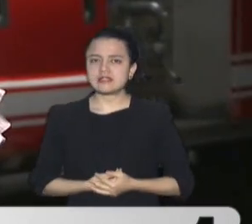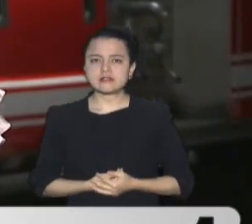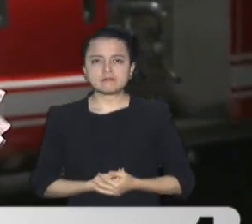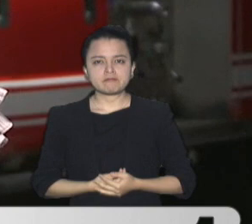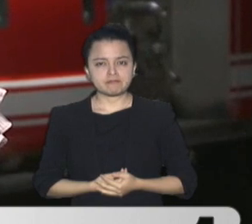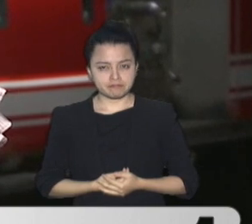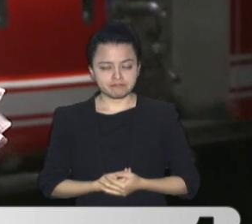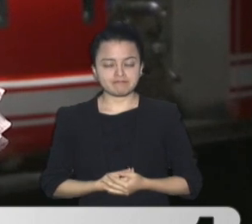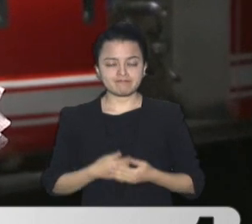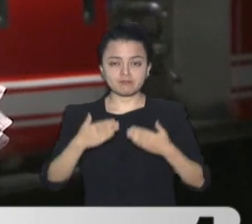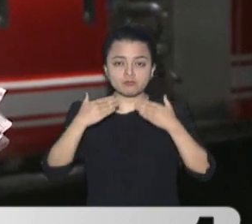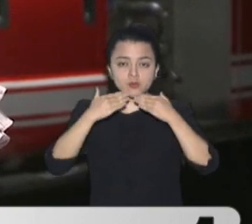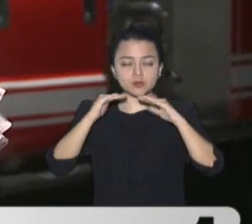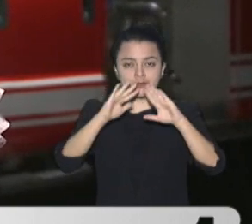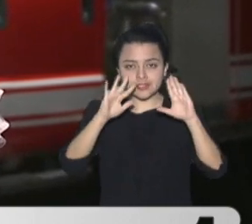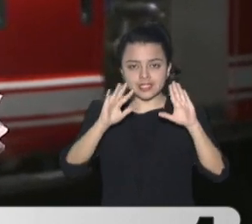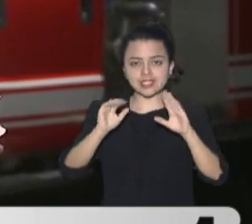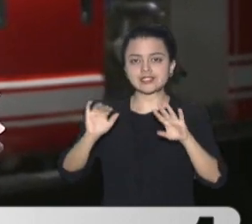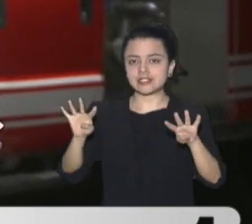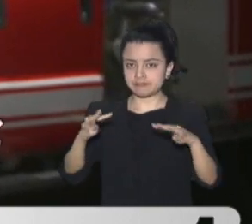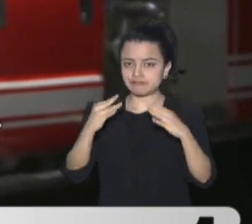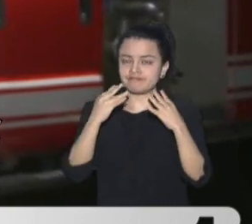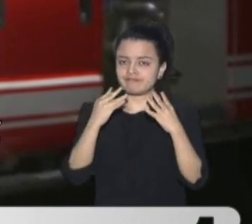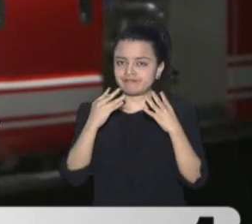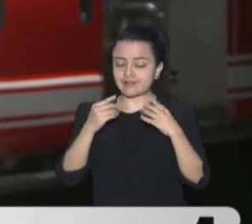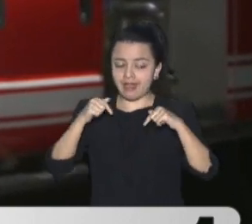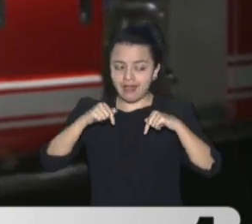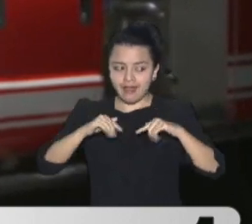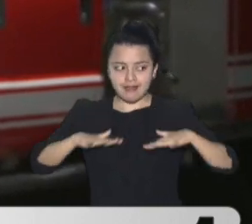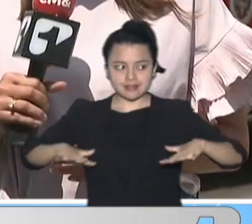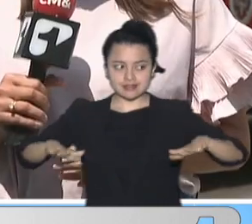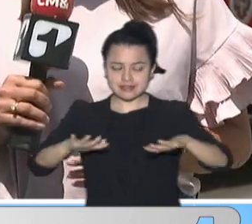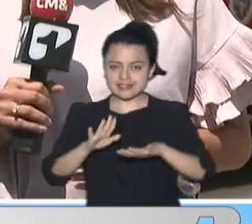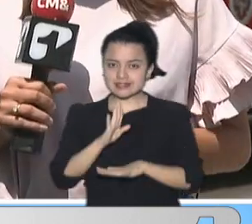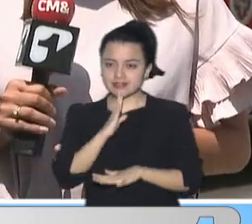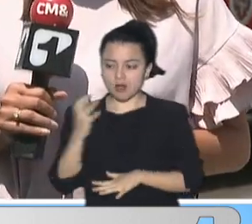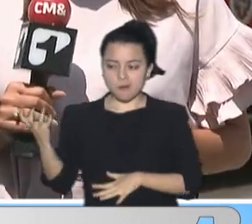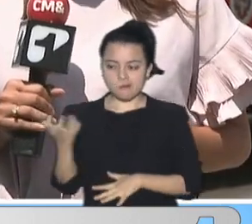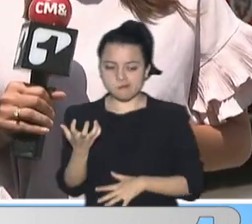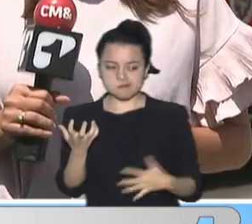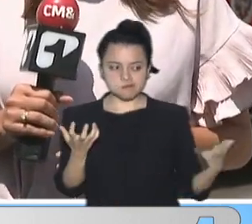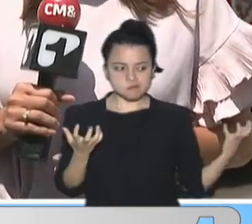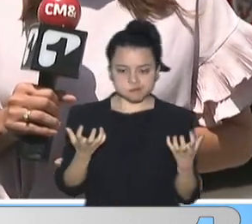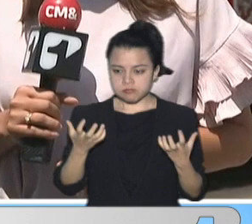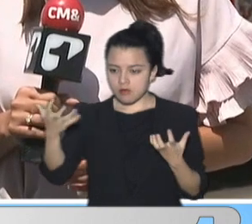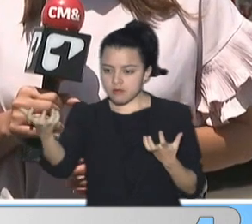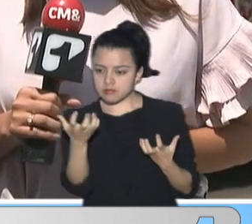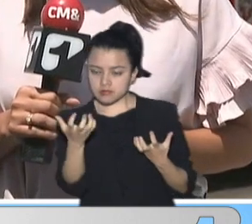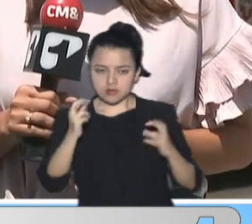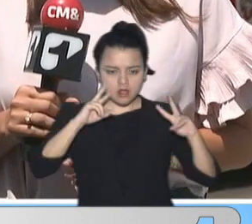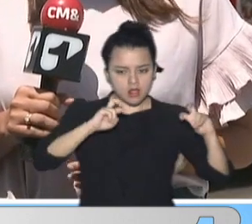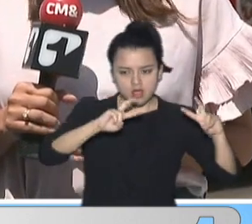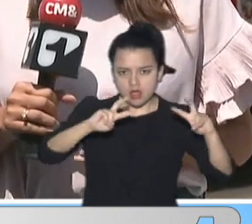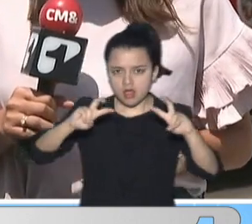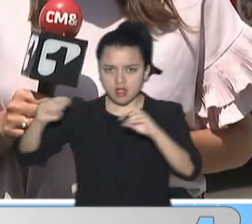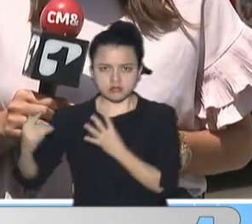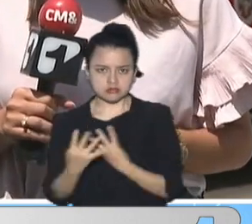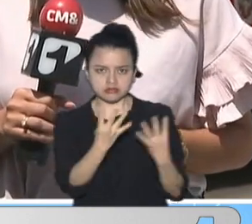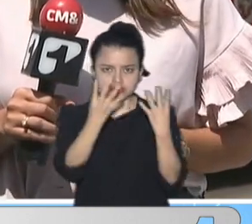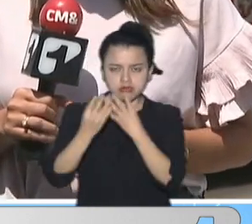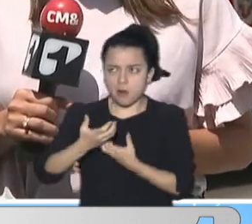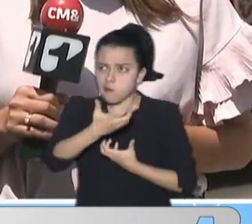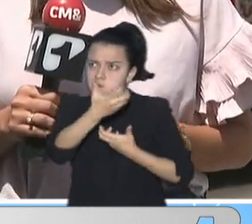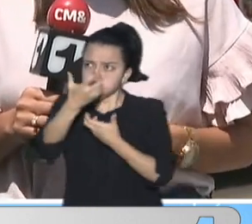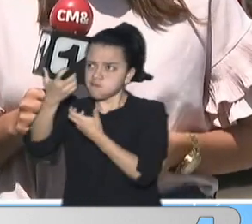Luisa Televidentes Muy buenos días A esta hora Se encuentran En el lugar El equipo De investigación De incendios Del cuerpo